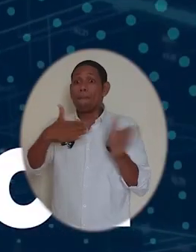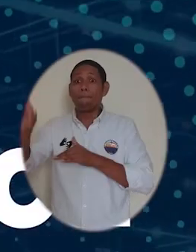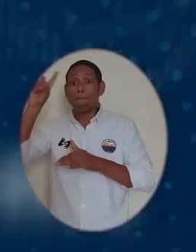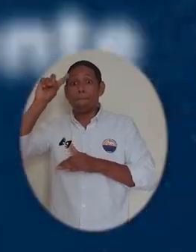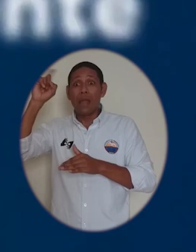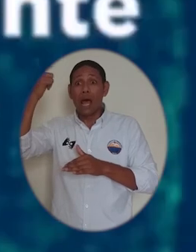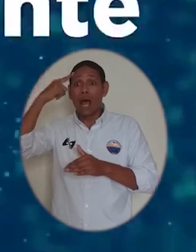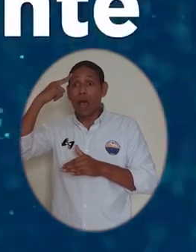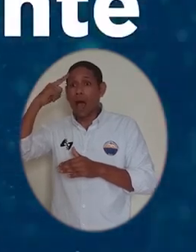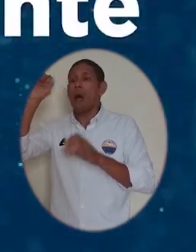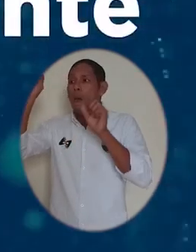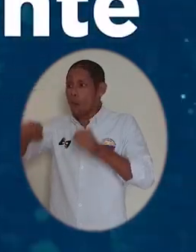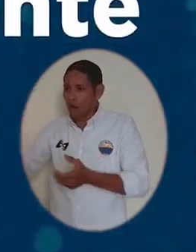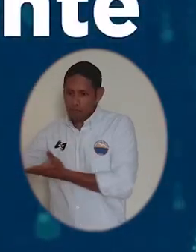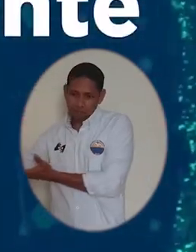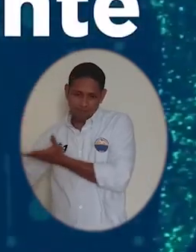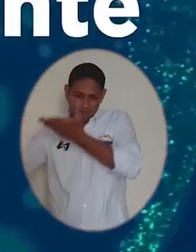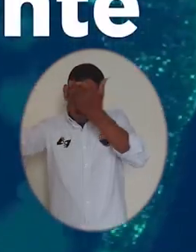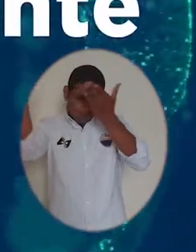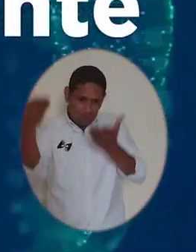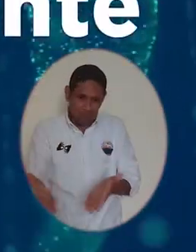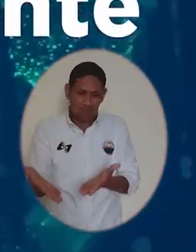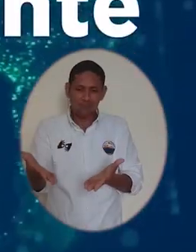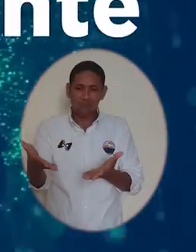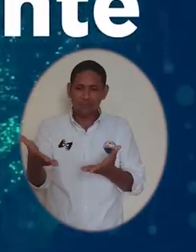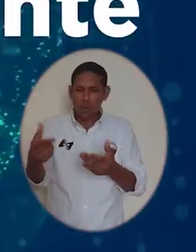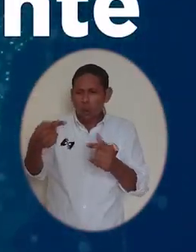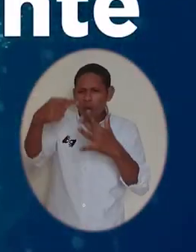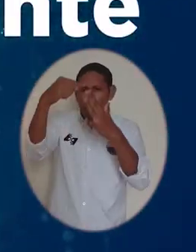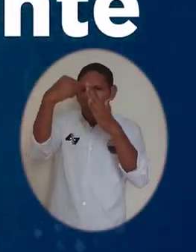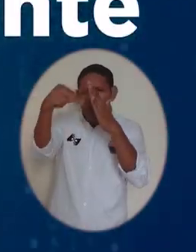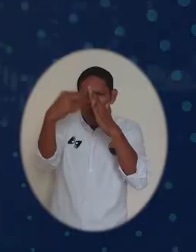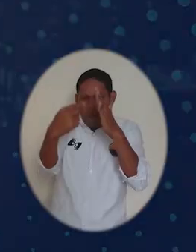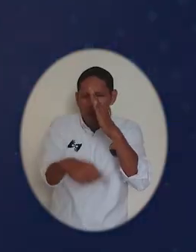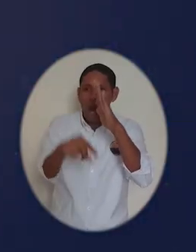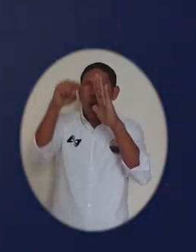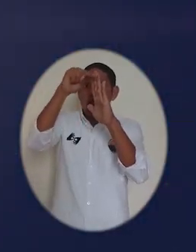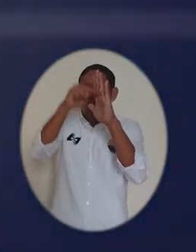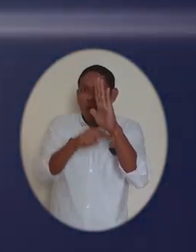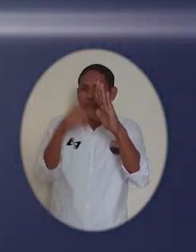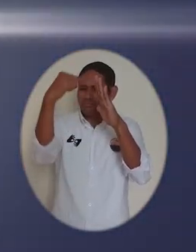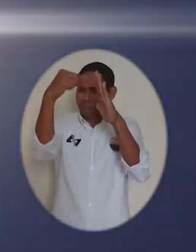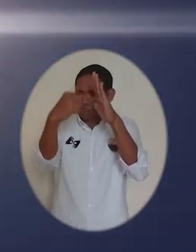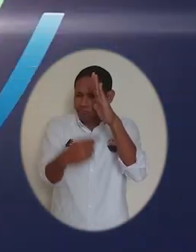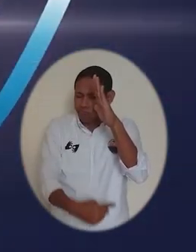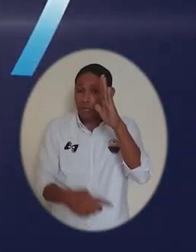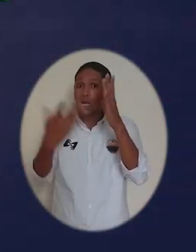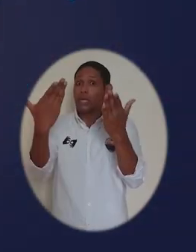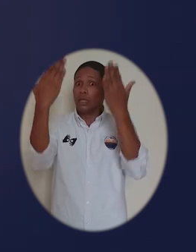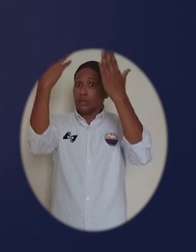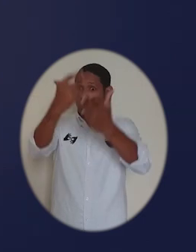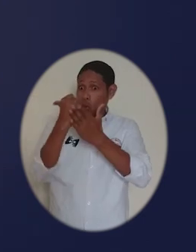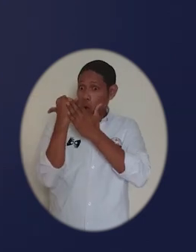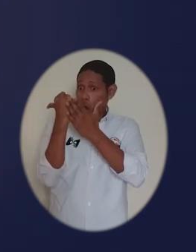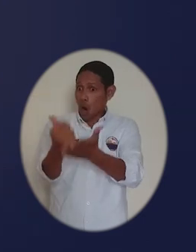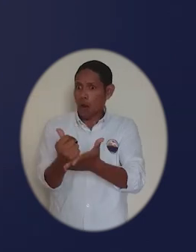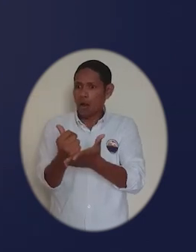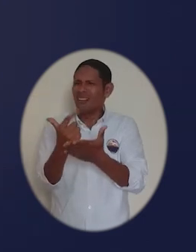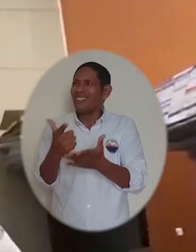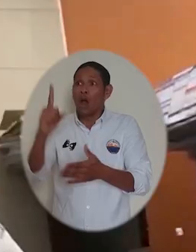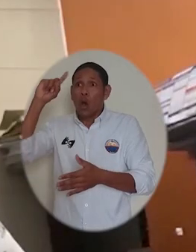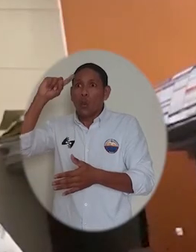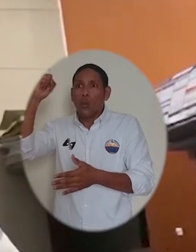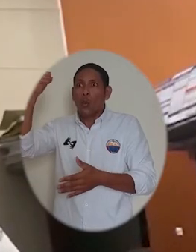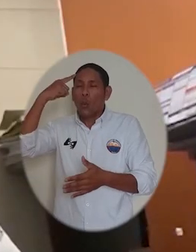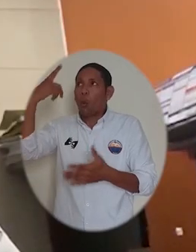gobierno podrá dar a conocer las normas tributarias a los contribuyentes para que estos puedan contribuir de mejor